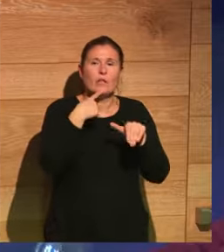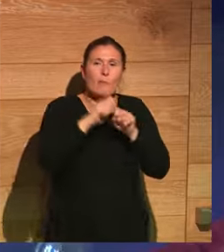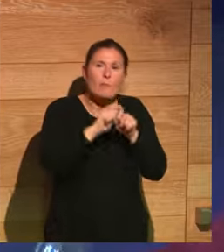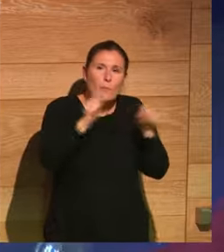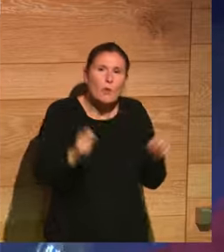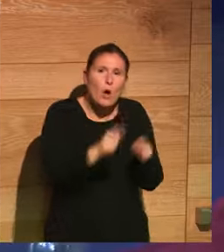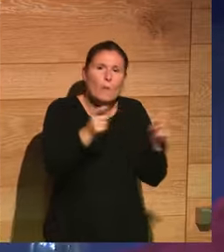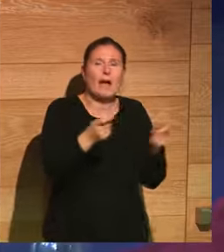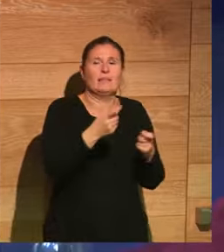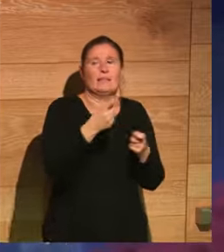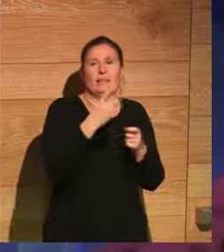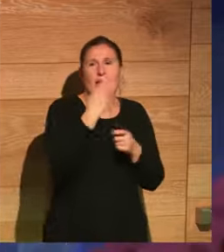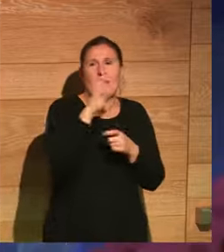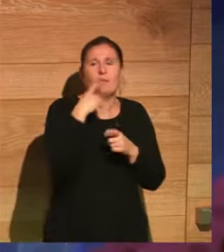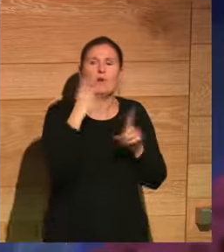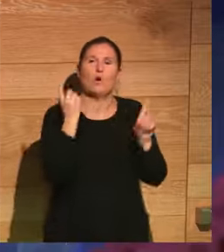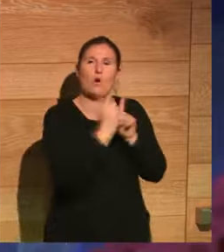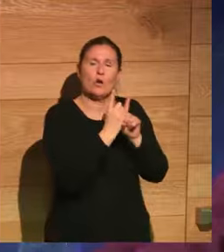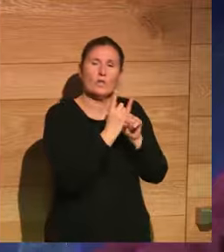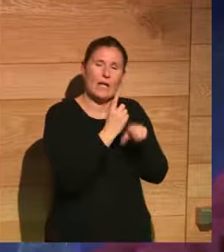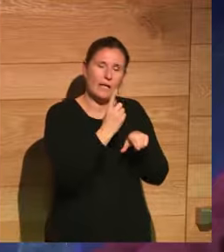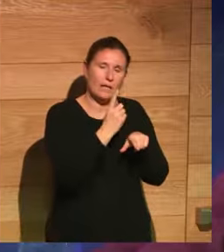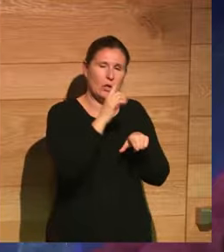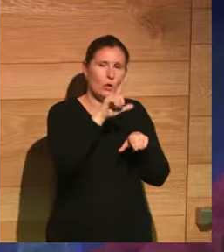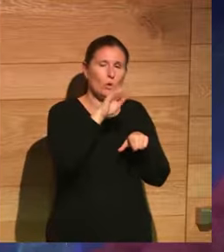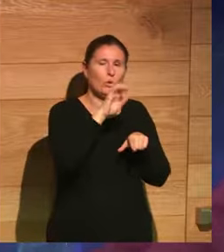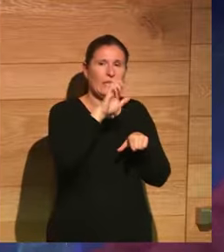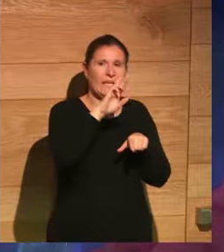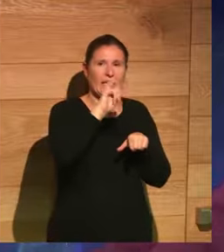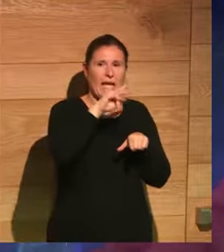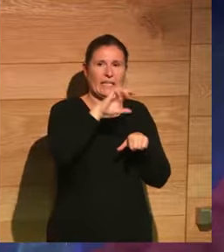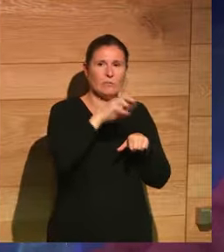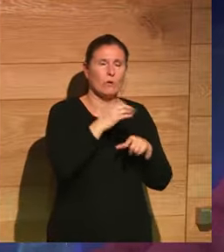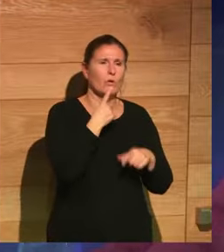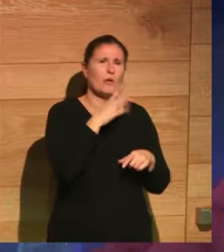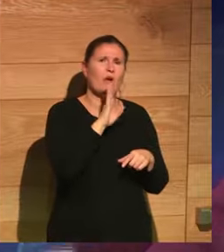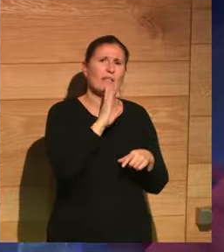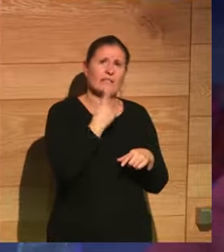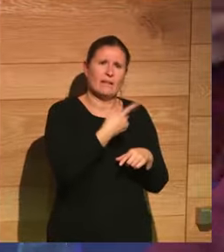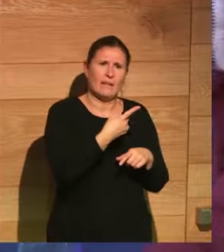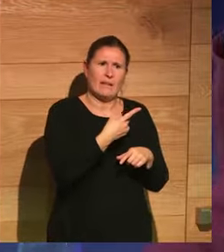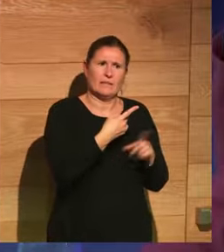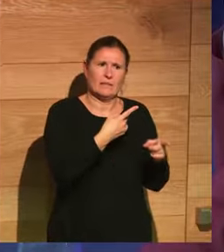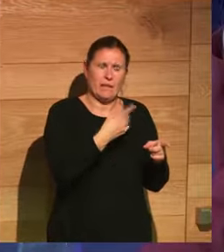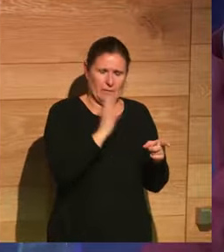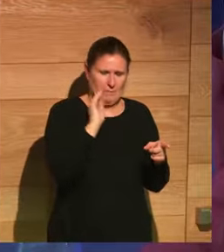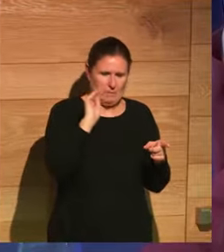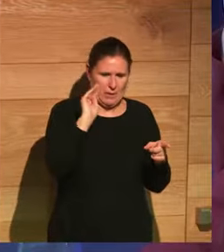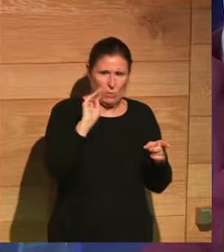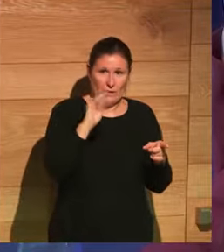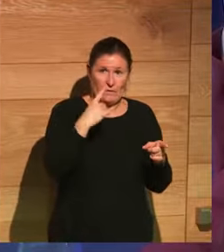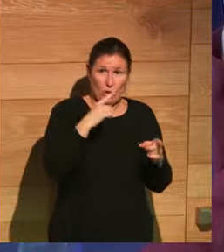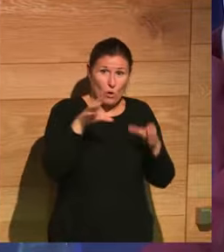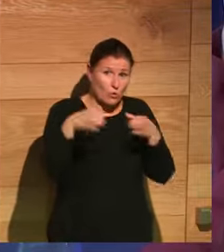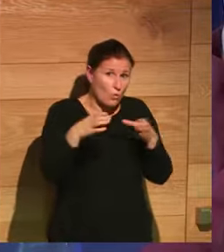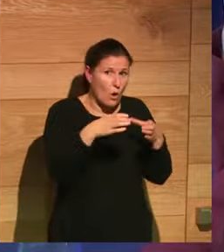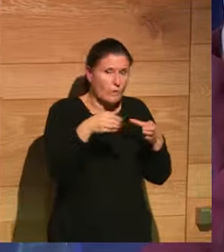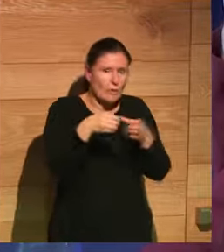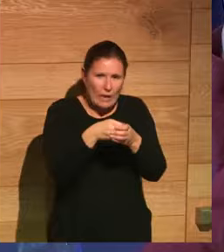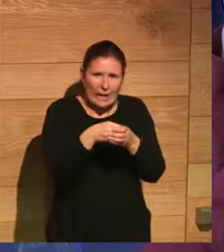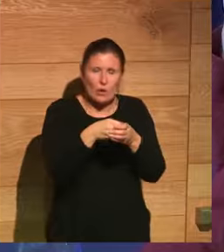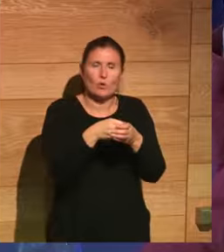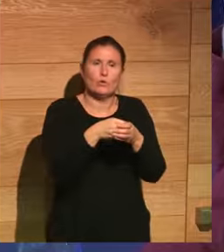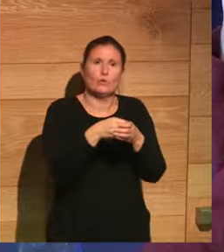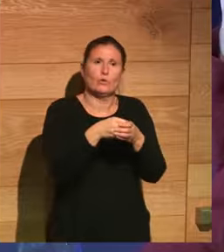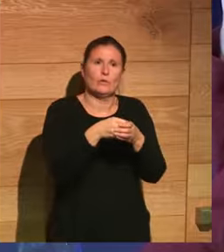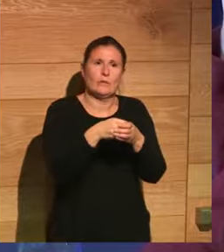en contra del luteranismo. Pero mencionabas Estados Unidos y me parece muy interesante la pregunta de los grupos minoritarios y